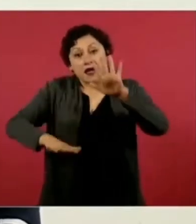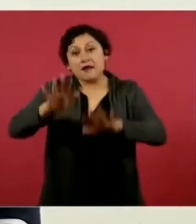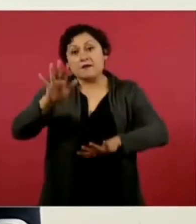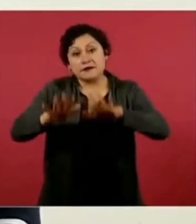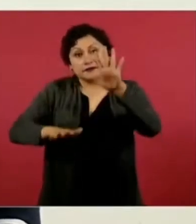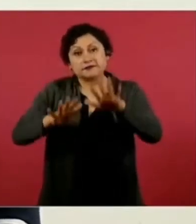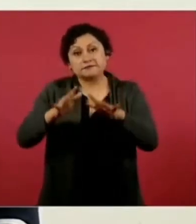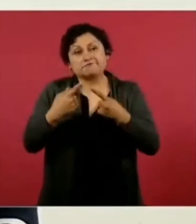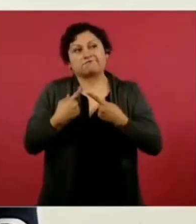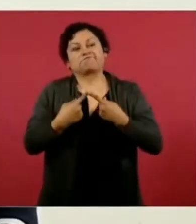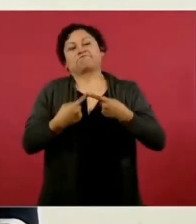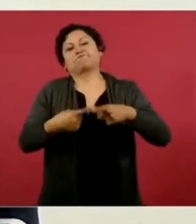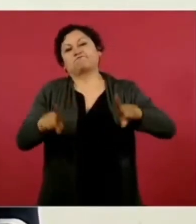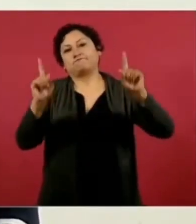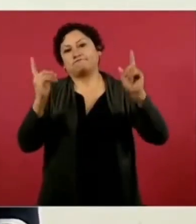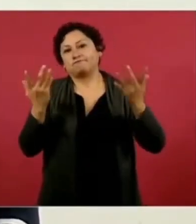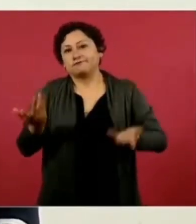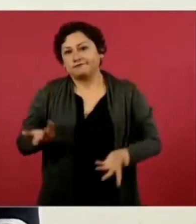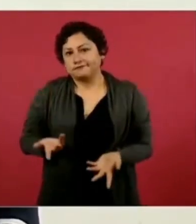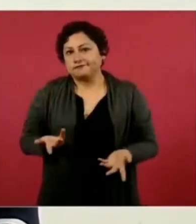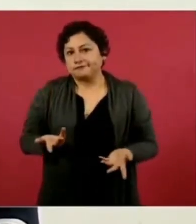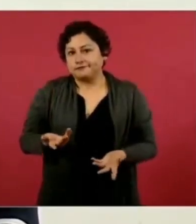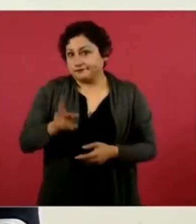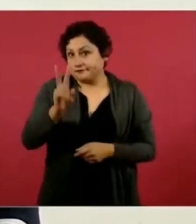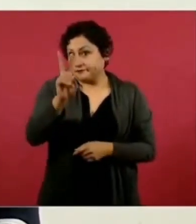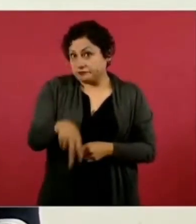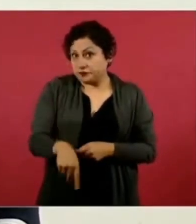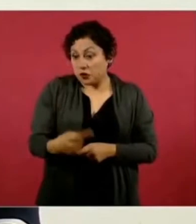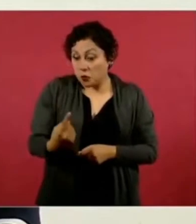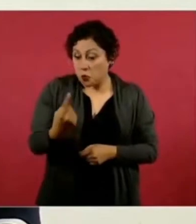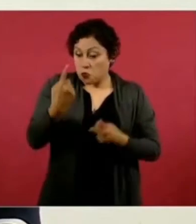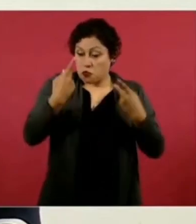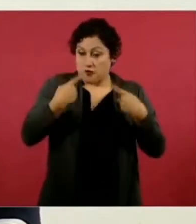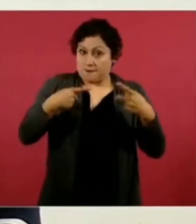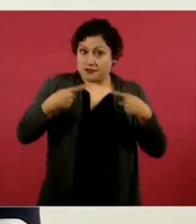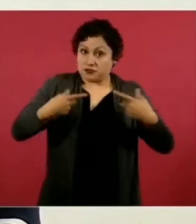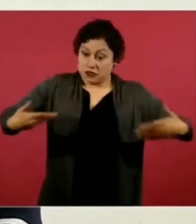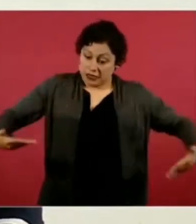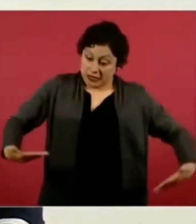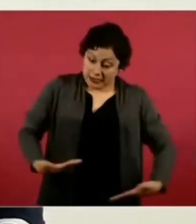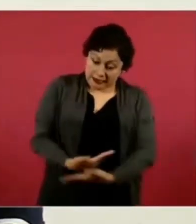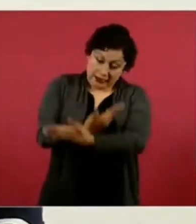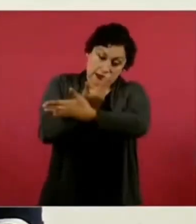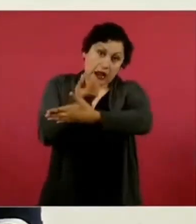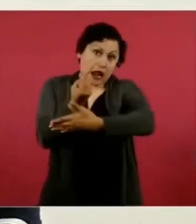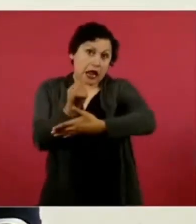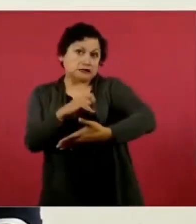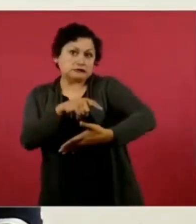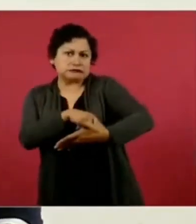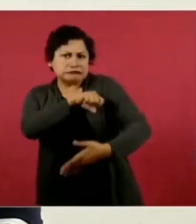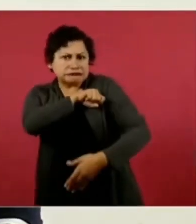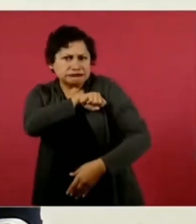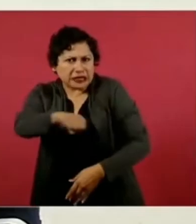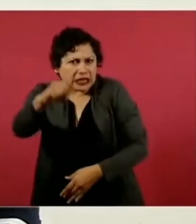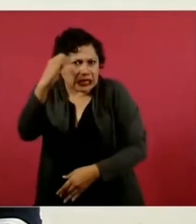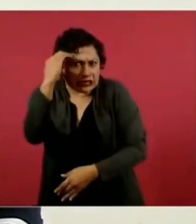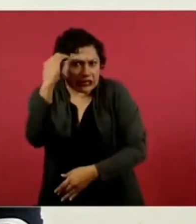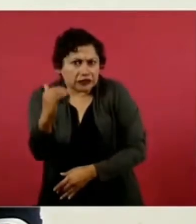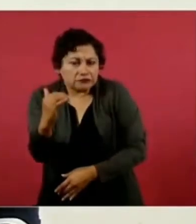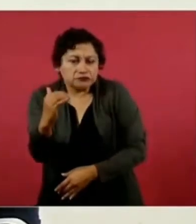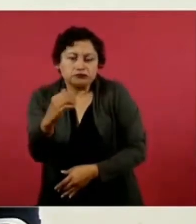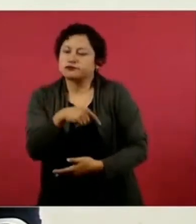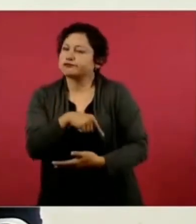nazca malo por naturaleza, son las circunstancias. Y si